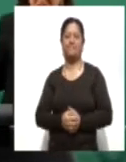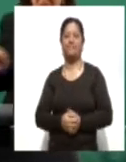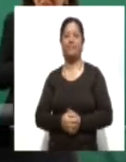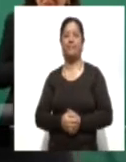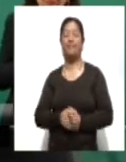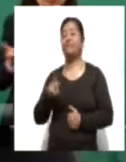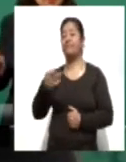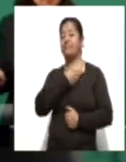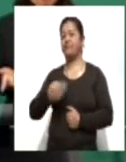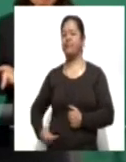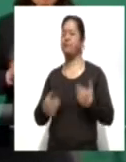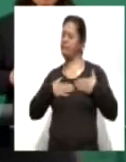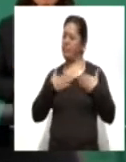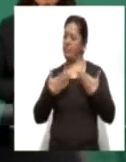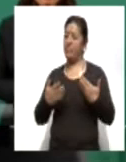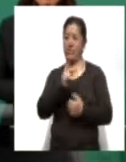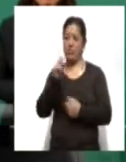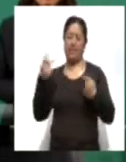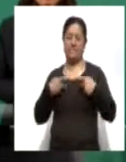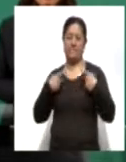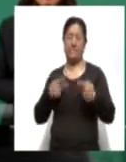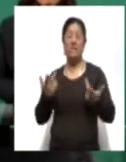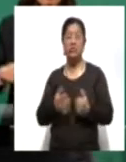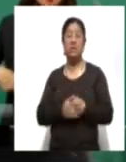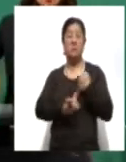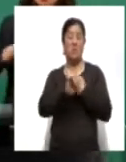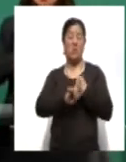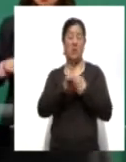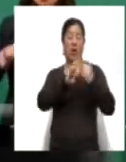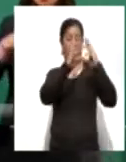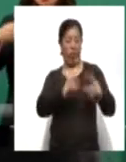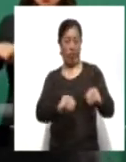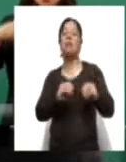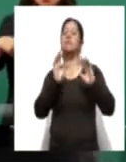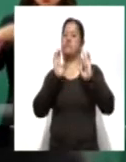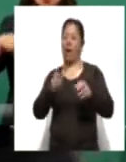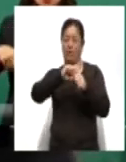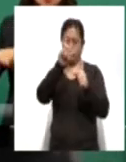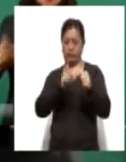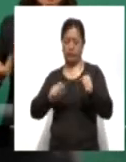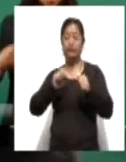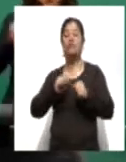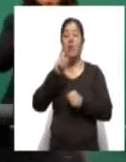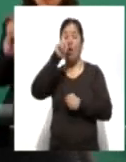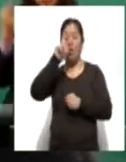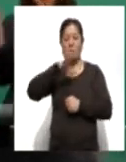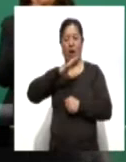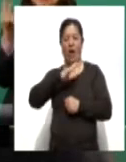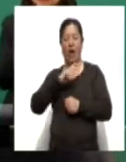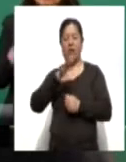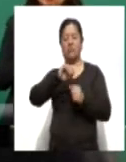confió que para este fin de semana todos los afectados por el mega apagón ya cuenten con el servicio eléctrico. No obstante, aclaró que esto también